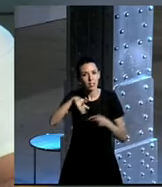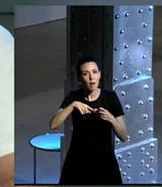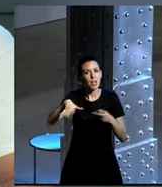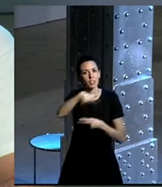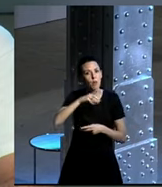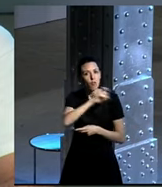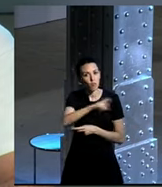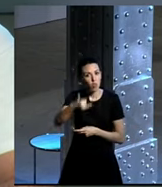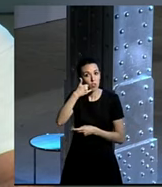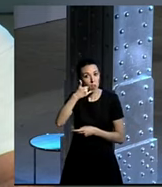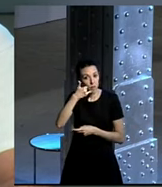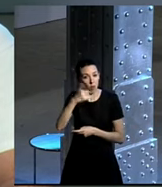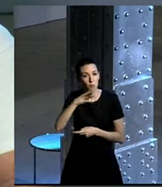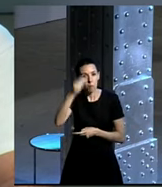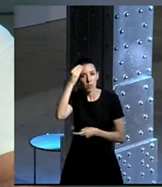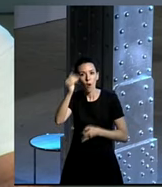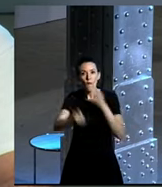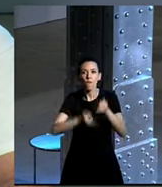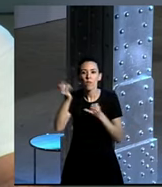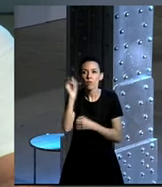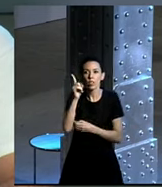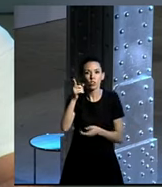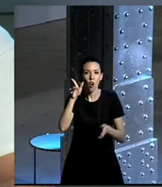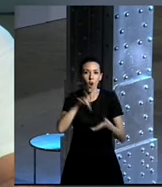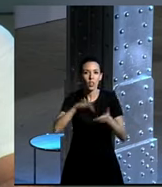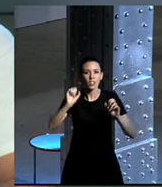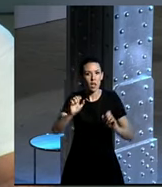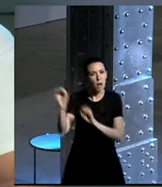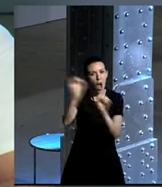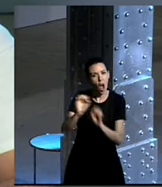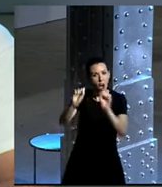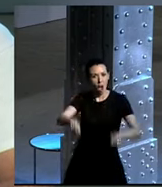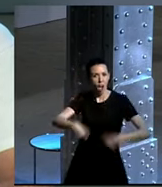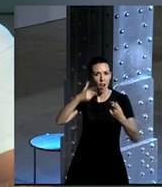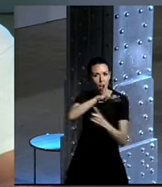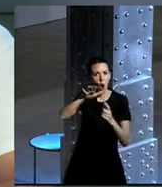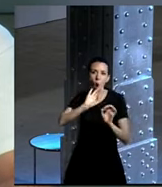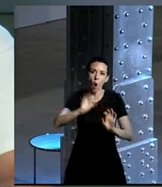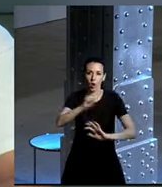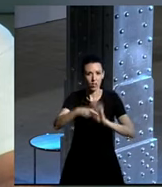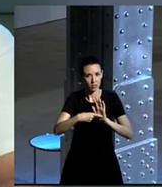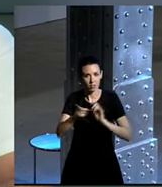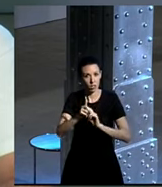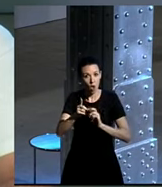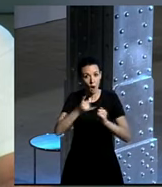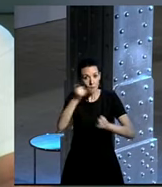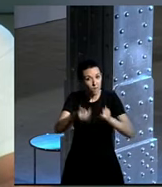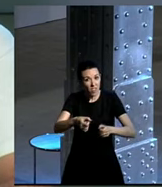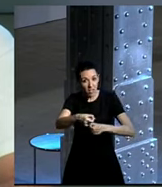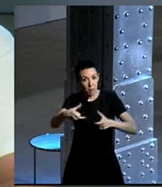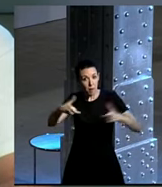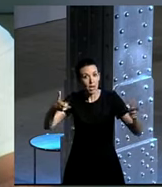Telefónica porque creo que la bici no es solo cosa de activistas o de legisladores. Creo que haya más bicis en las ciudades, creo que es